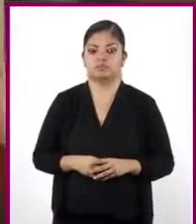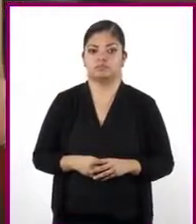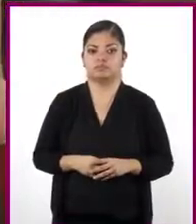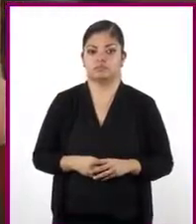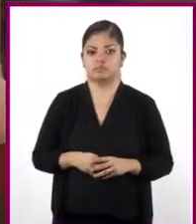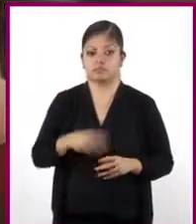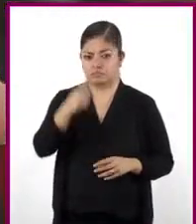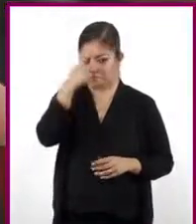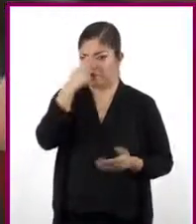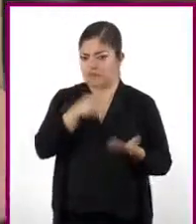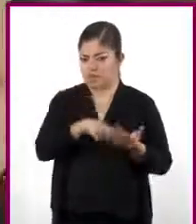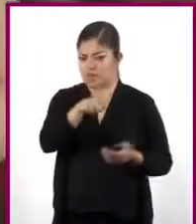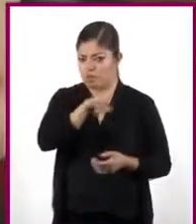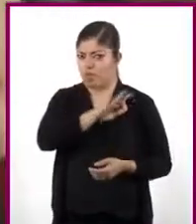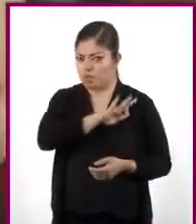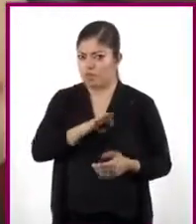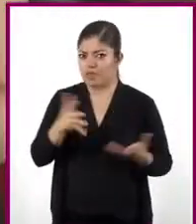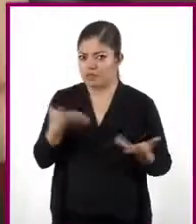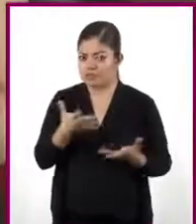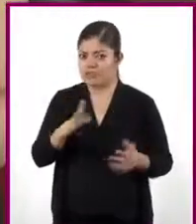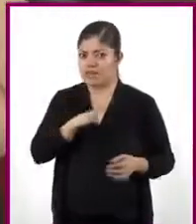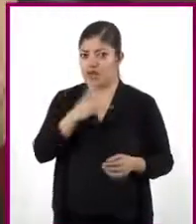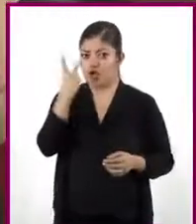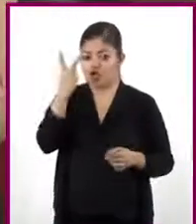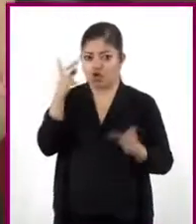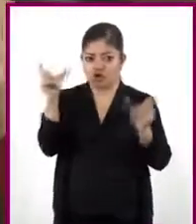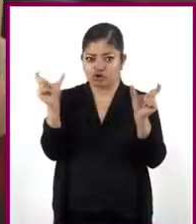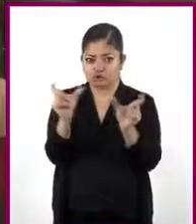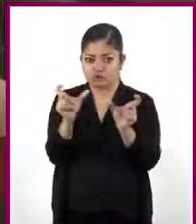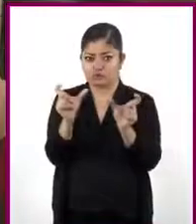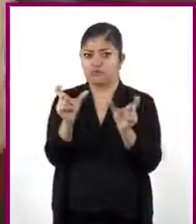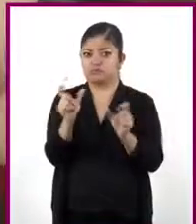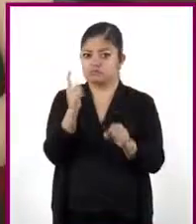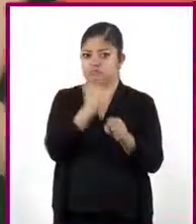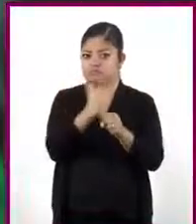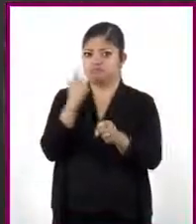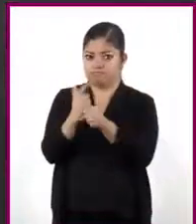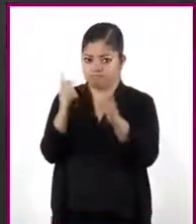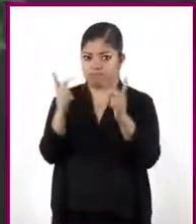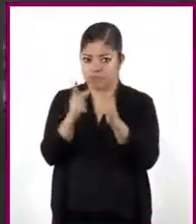¿Creen que puedan determinar cuándo dos expresiones son equivalentes?